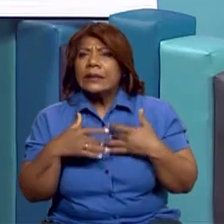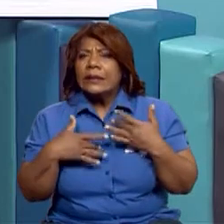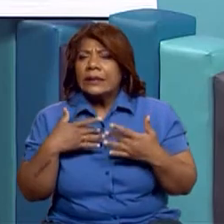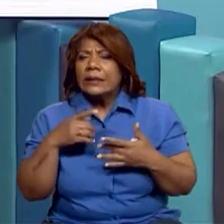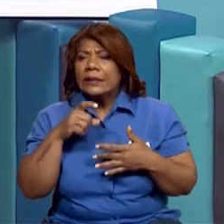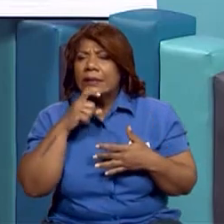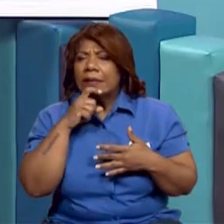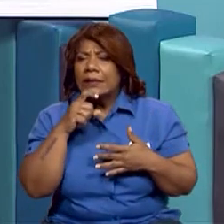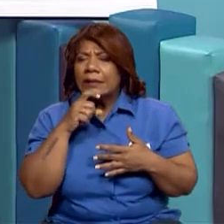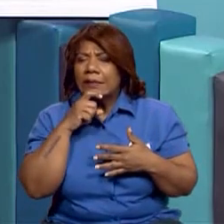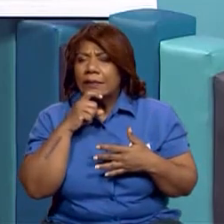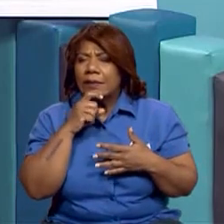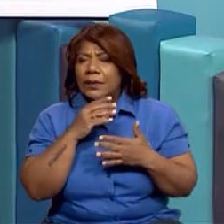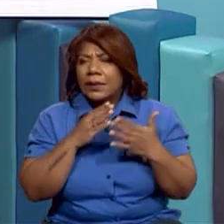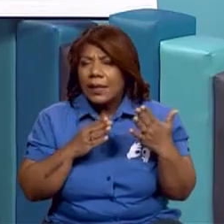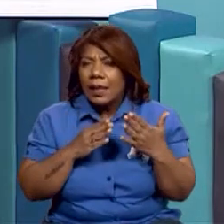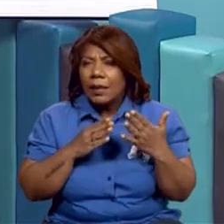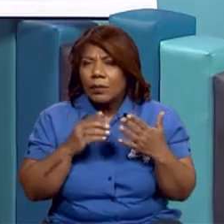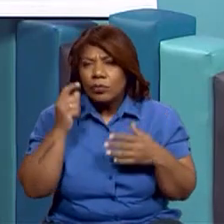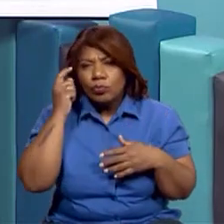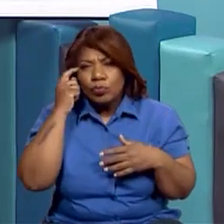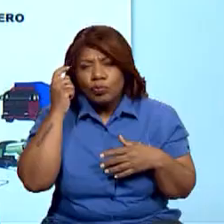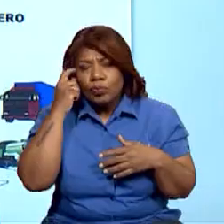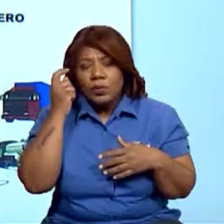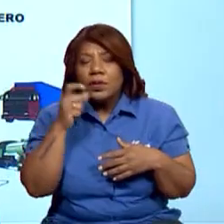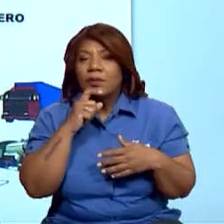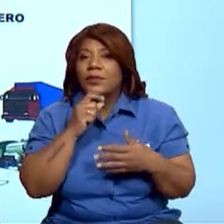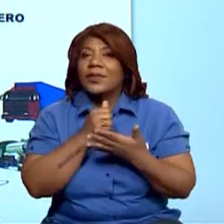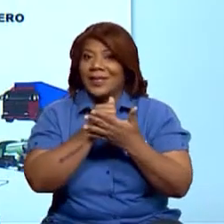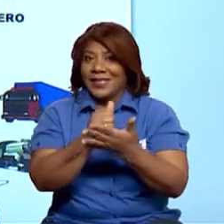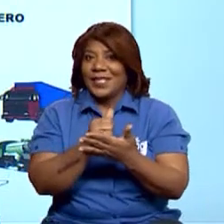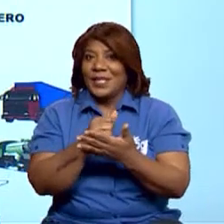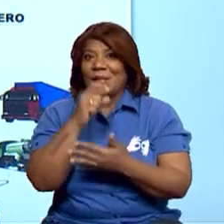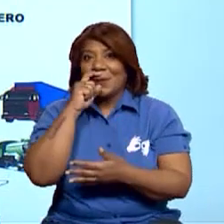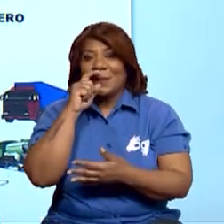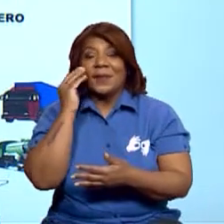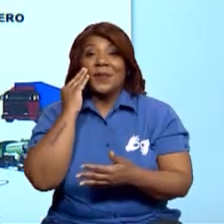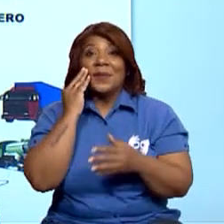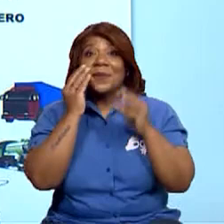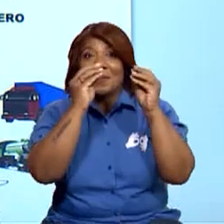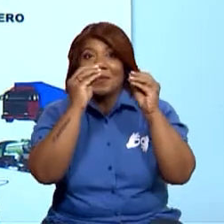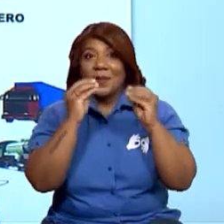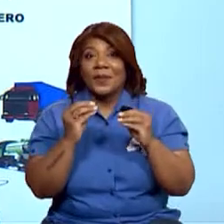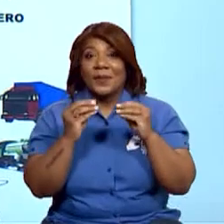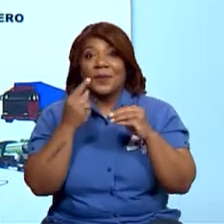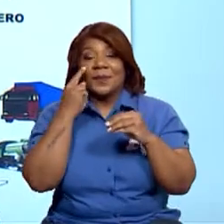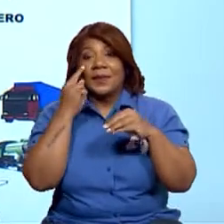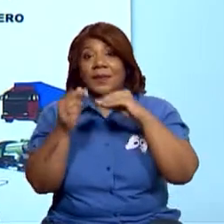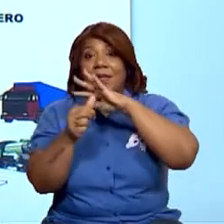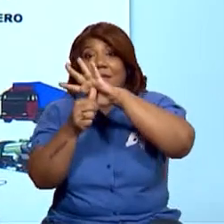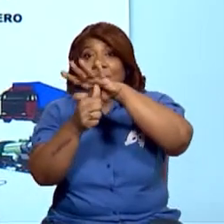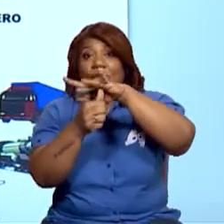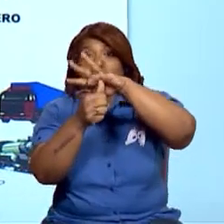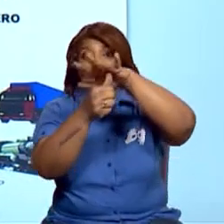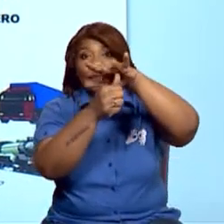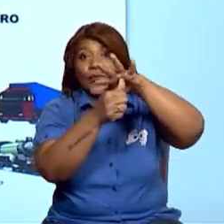Bien. Vamos a ver la primera imagen. Vemos un helicóptero. ¿Y el helicóptero dónde está?